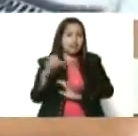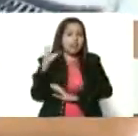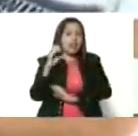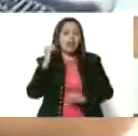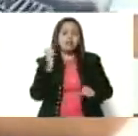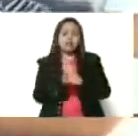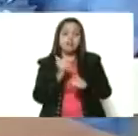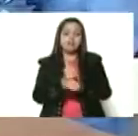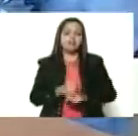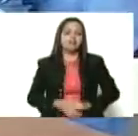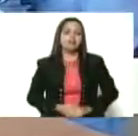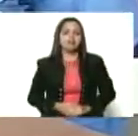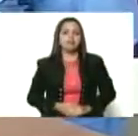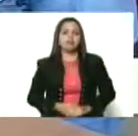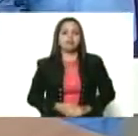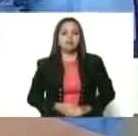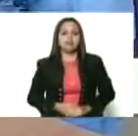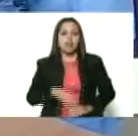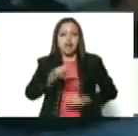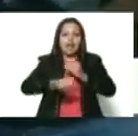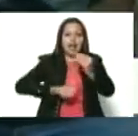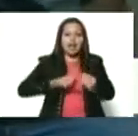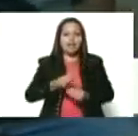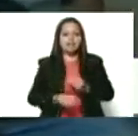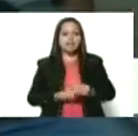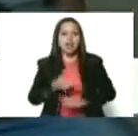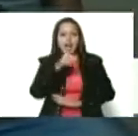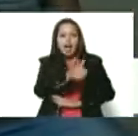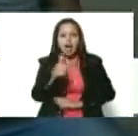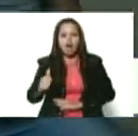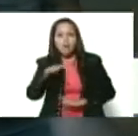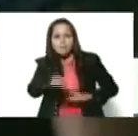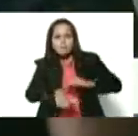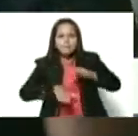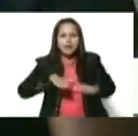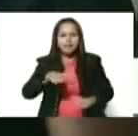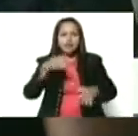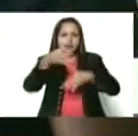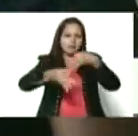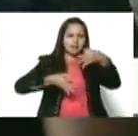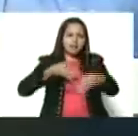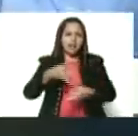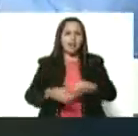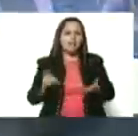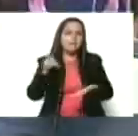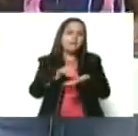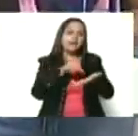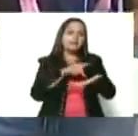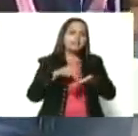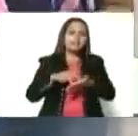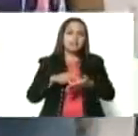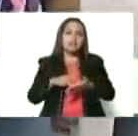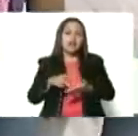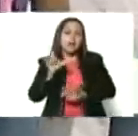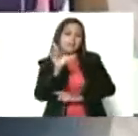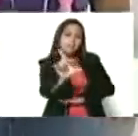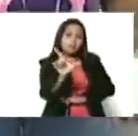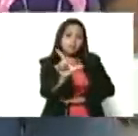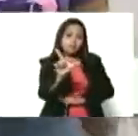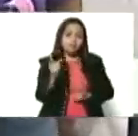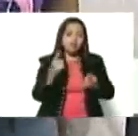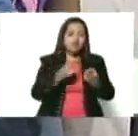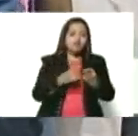hacen vida, para hacer cada uno de los pasos que ya explicábamos, donde participa nuestro Partido Socialista